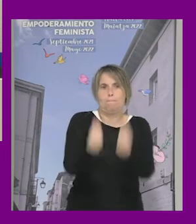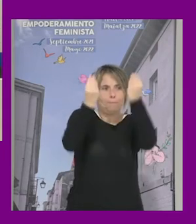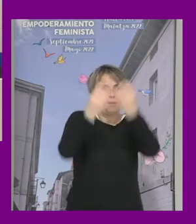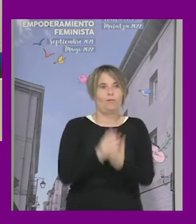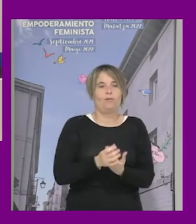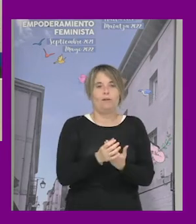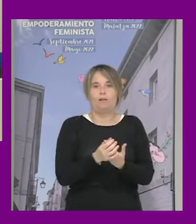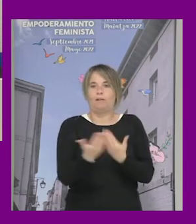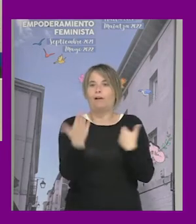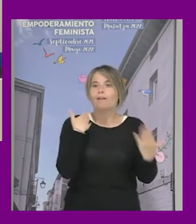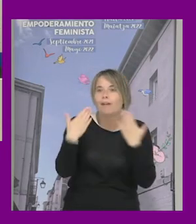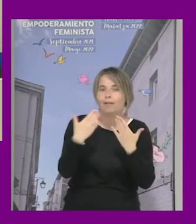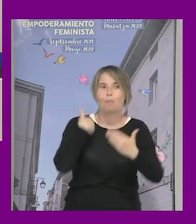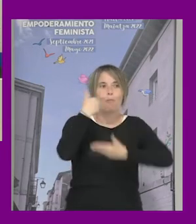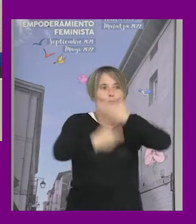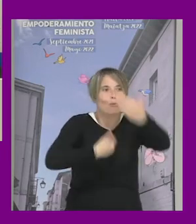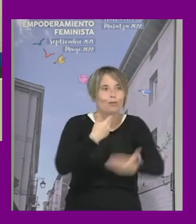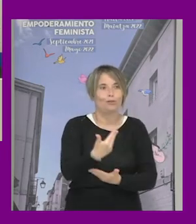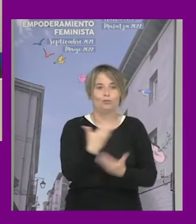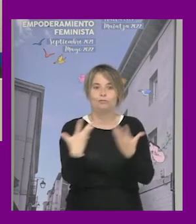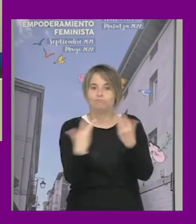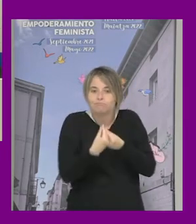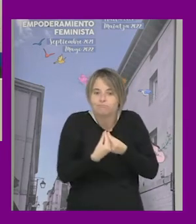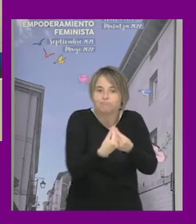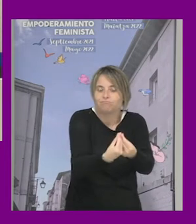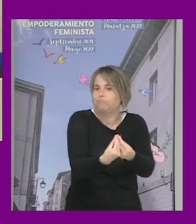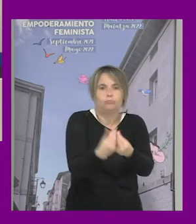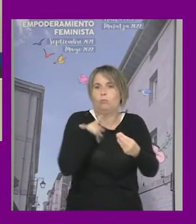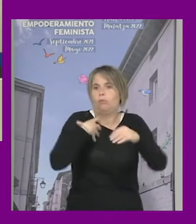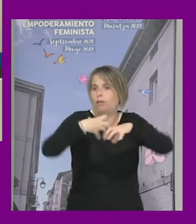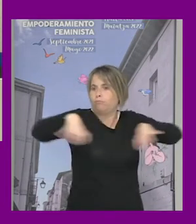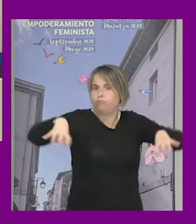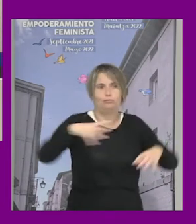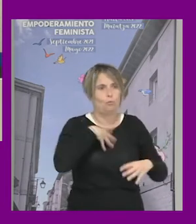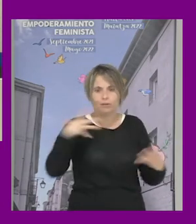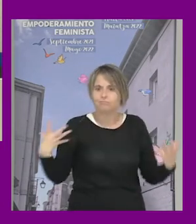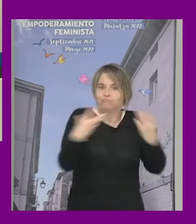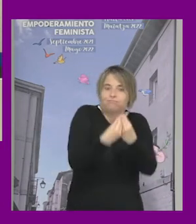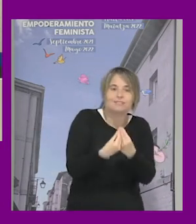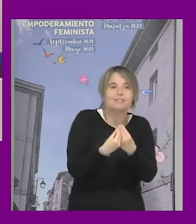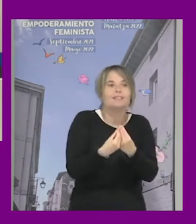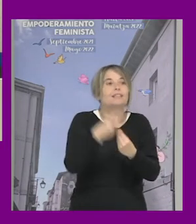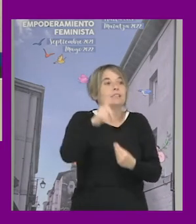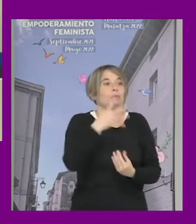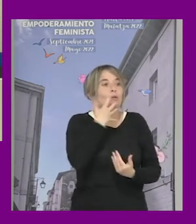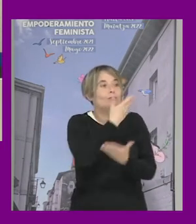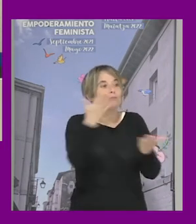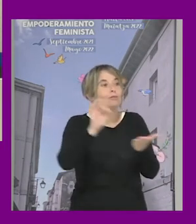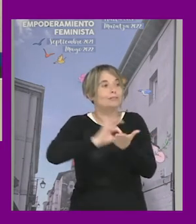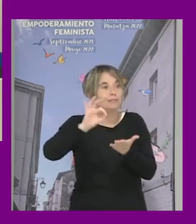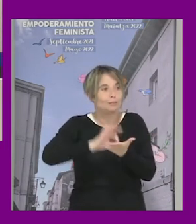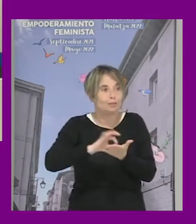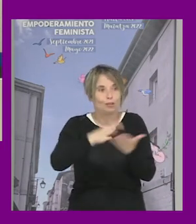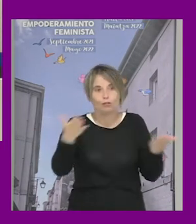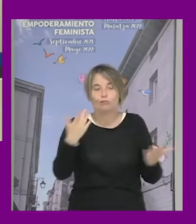proceso de interlocución no puede ser más también conjunto el tema de los servicios por ejemplo claro hay